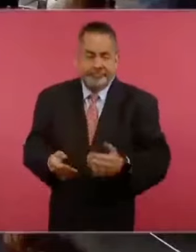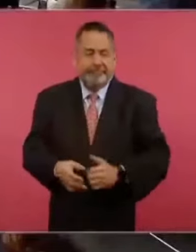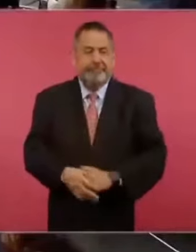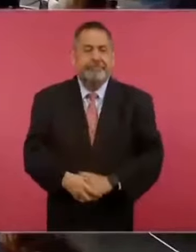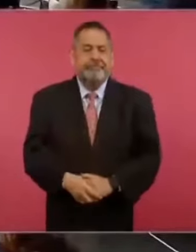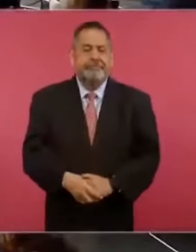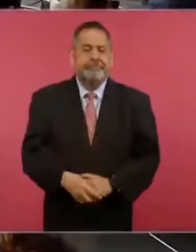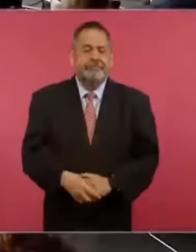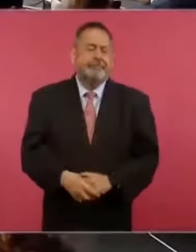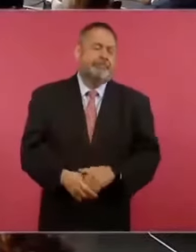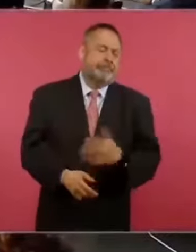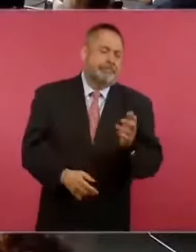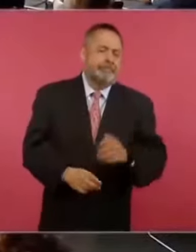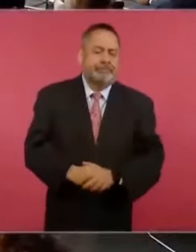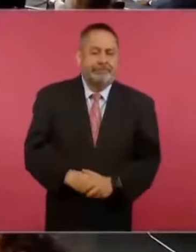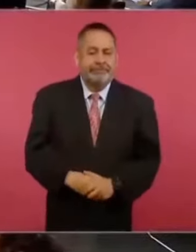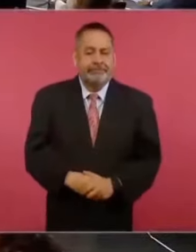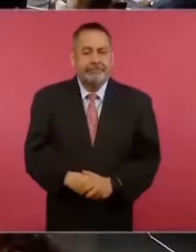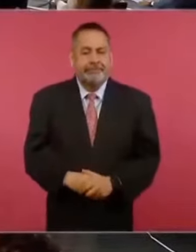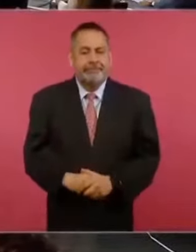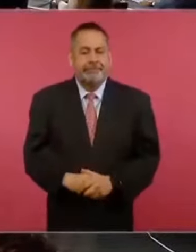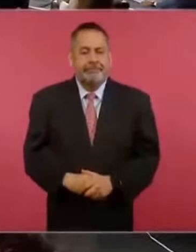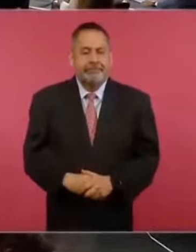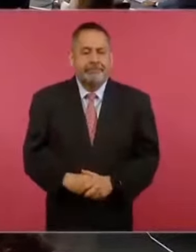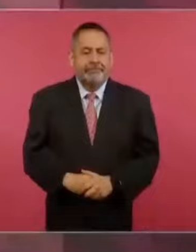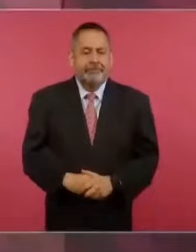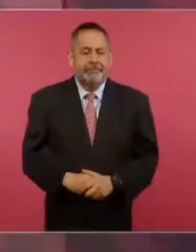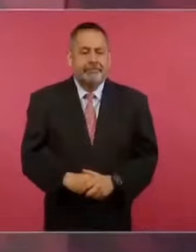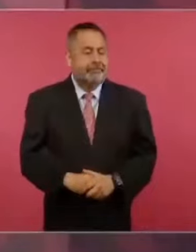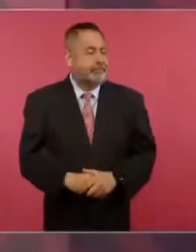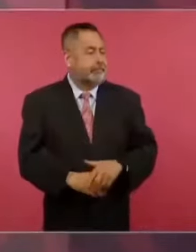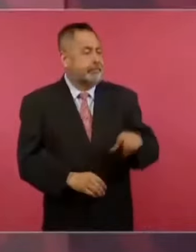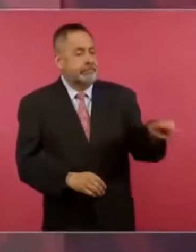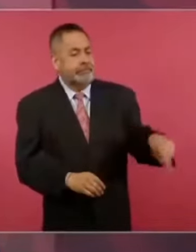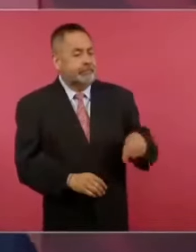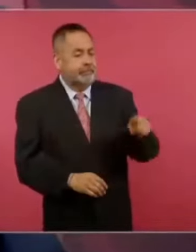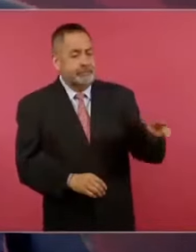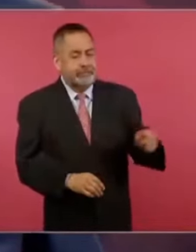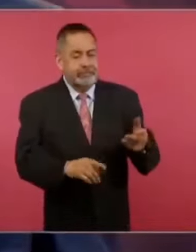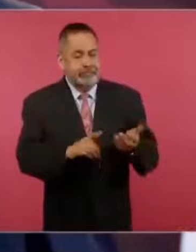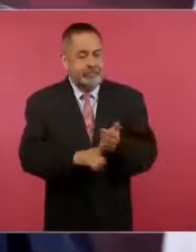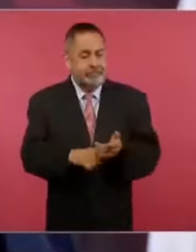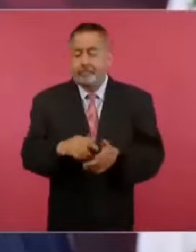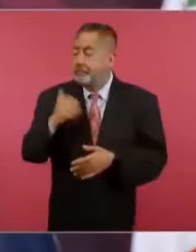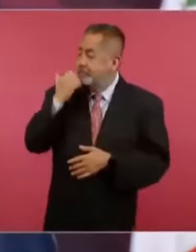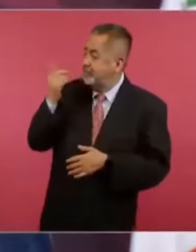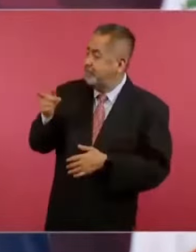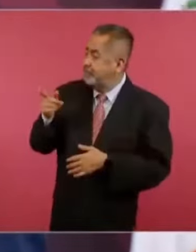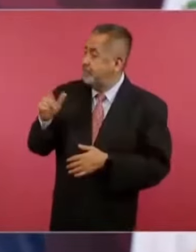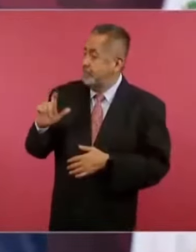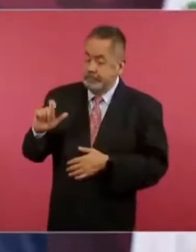Nada más falta que digan que regresen las pensiones a los expresidentes